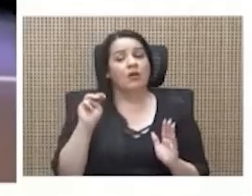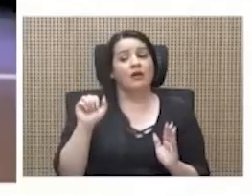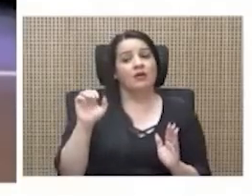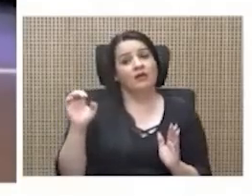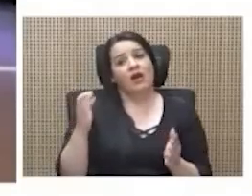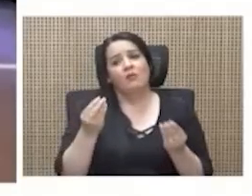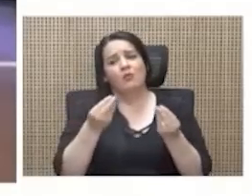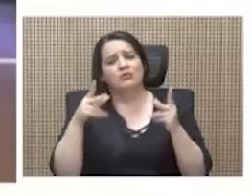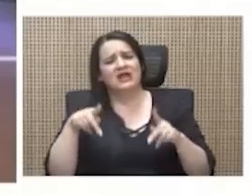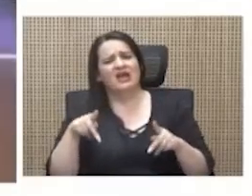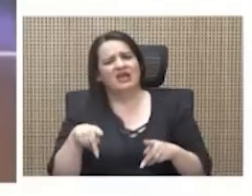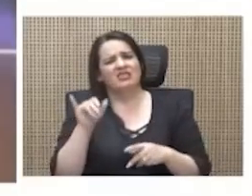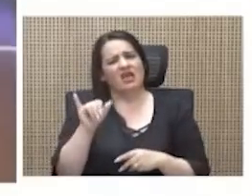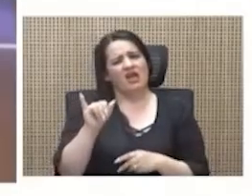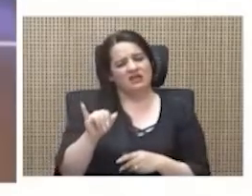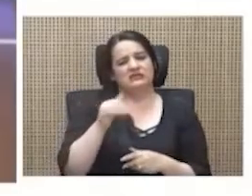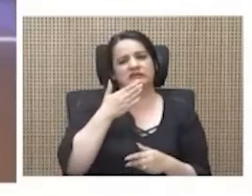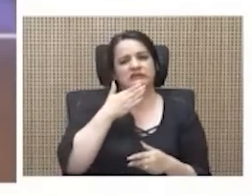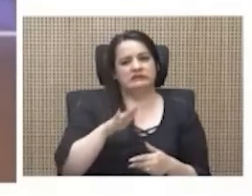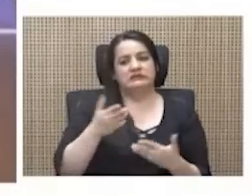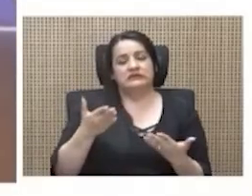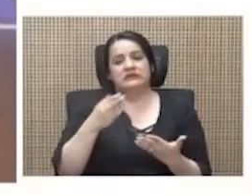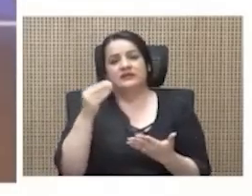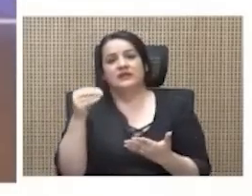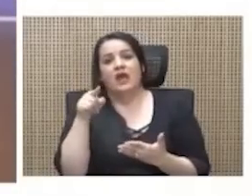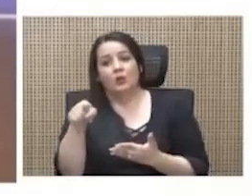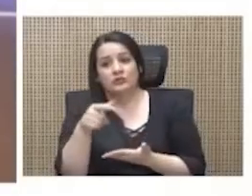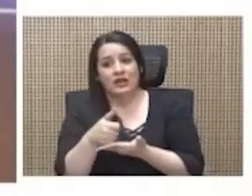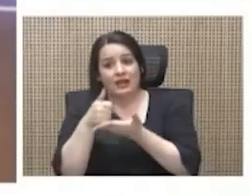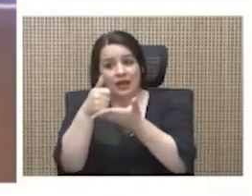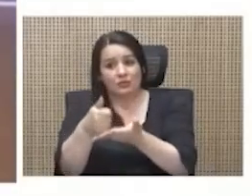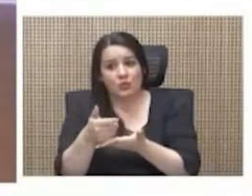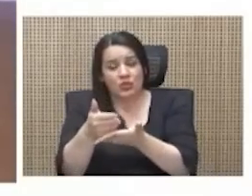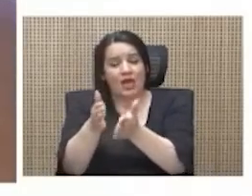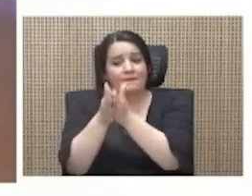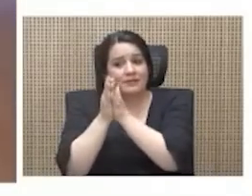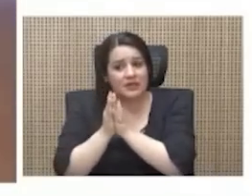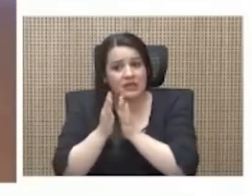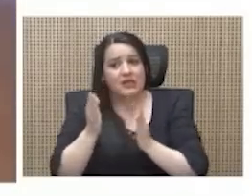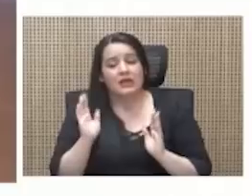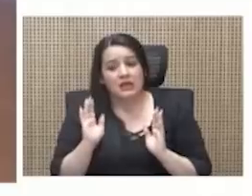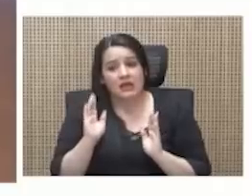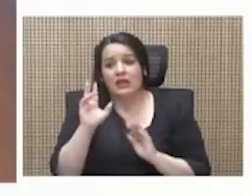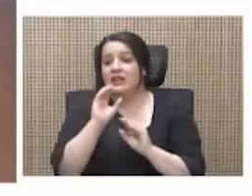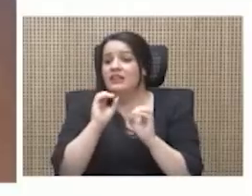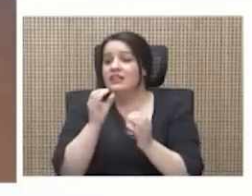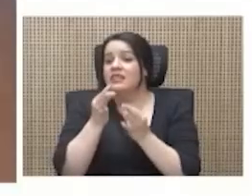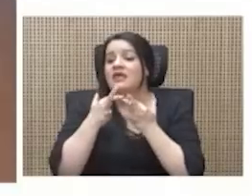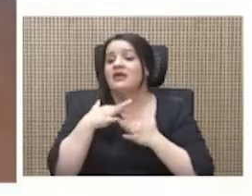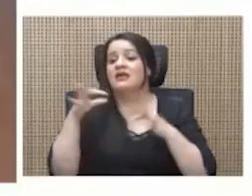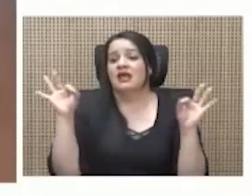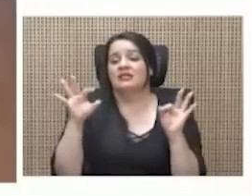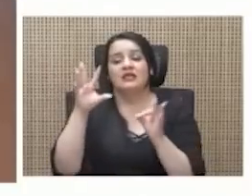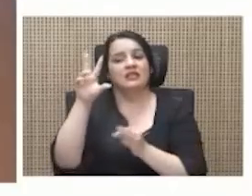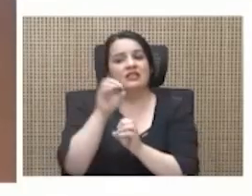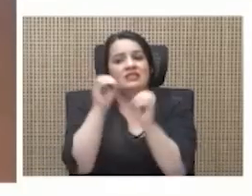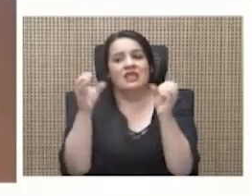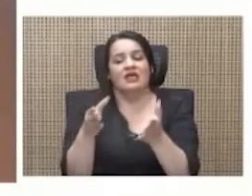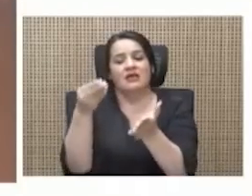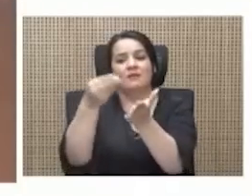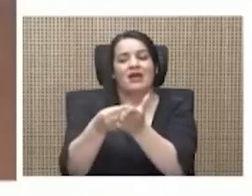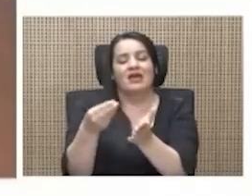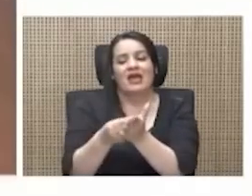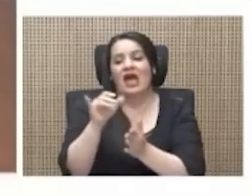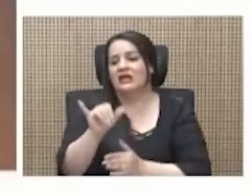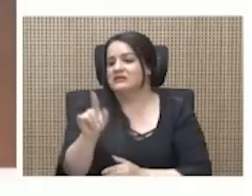de p***, entonces a vos te van a pedir ayuda, pero de gratis, nadie te va a pagar nada, madre. Y no, no, no, madre, las barras no son así, madre. O sea,